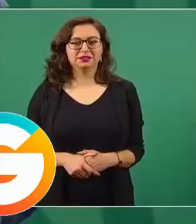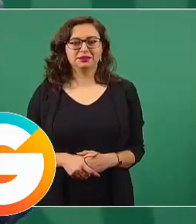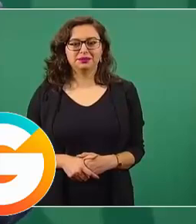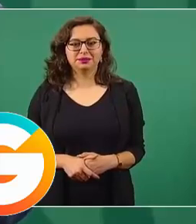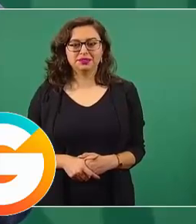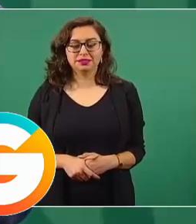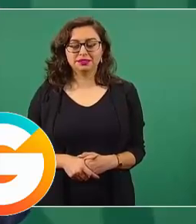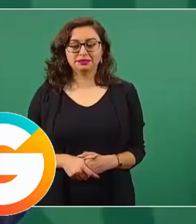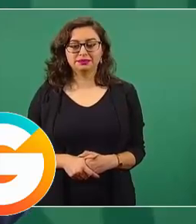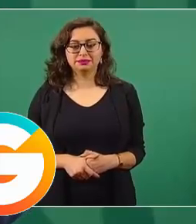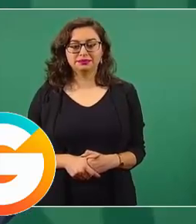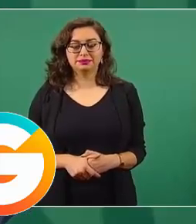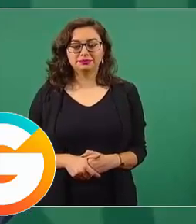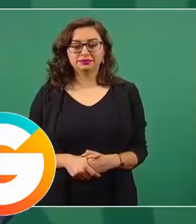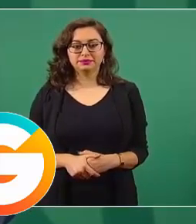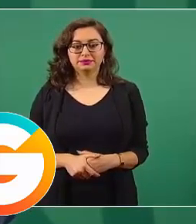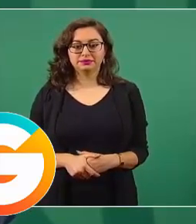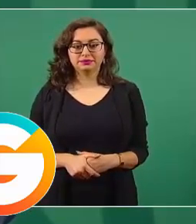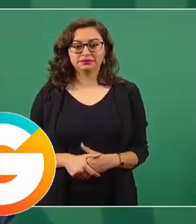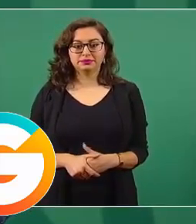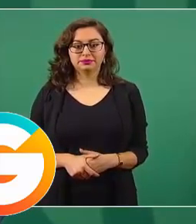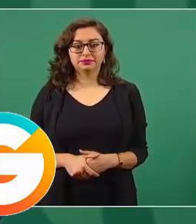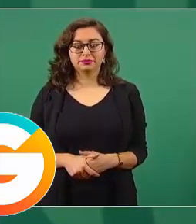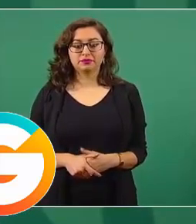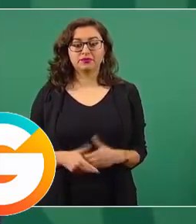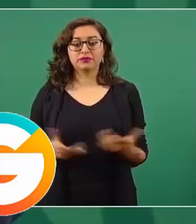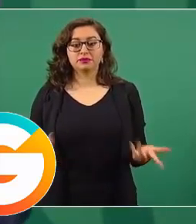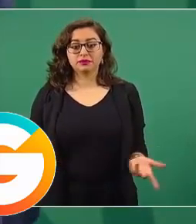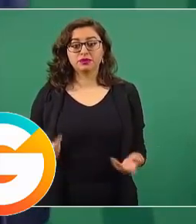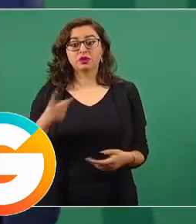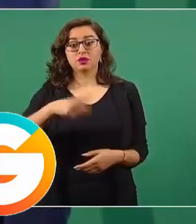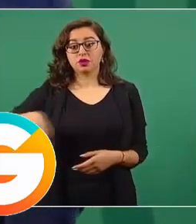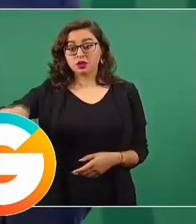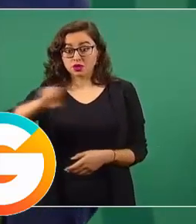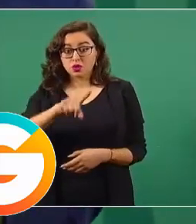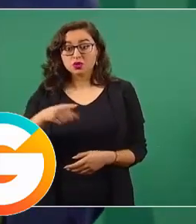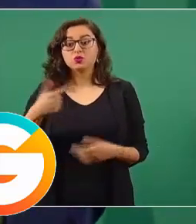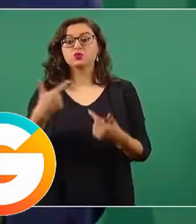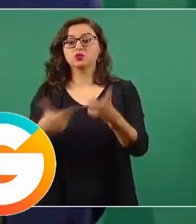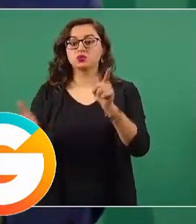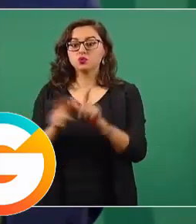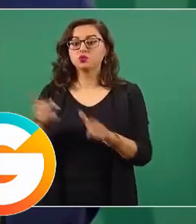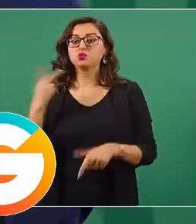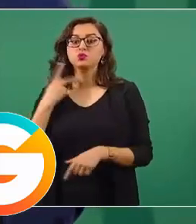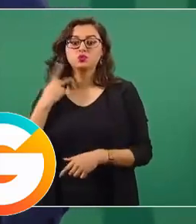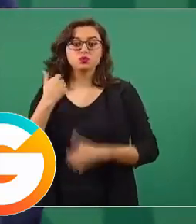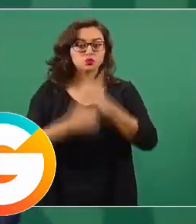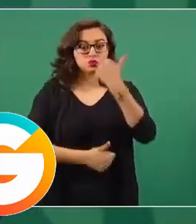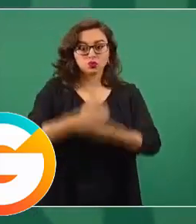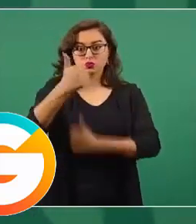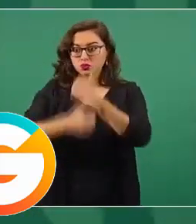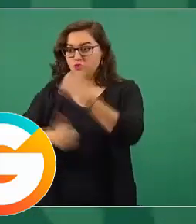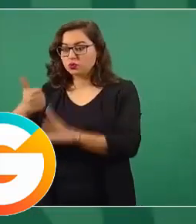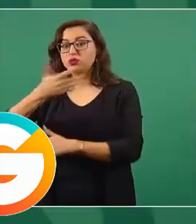Entonces, eso no. Y decirle a los candidatos de todos los partidos